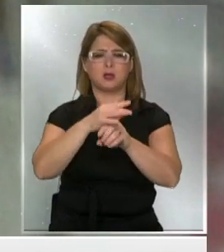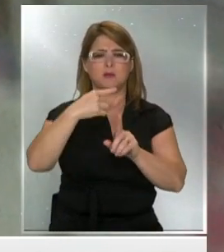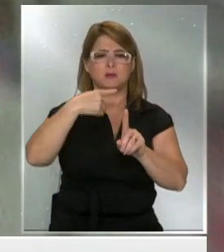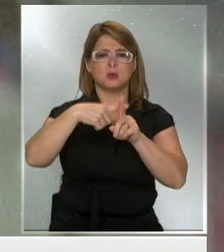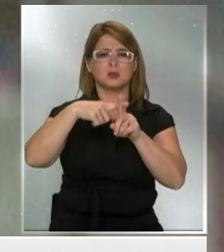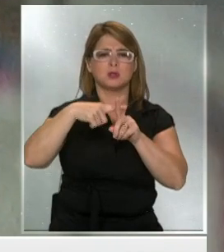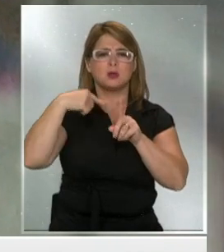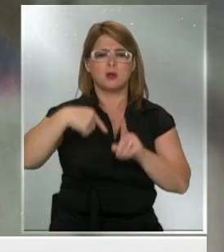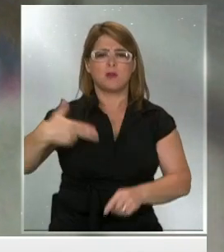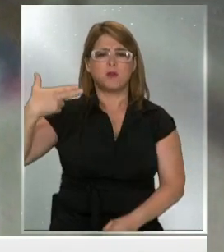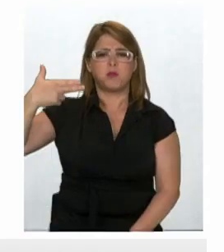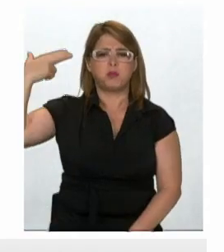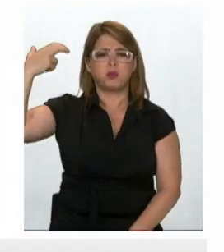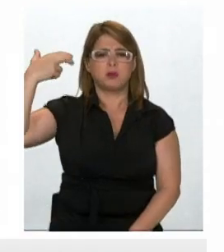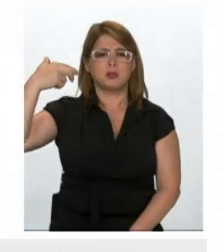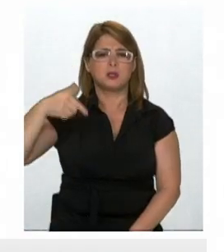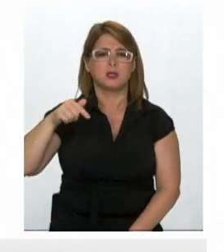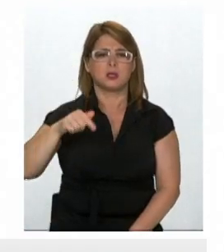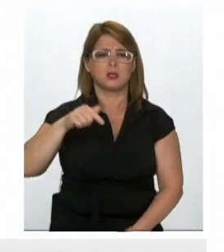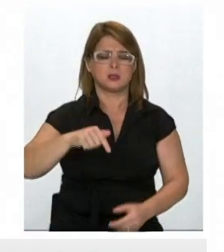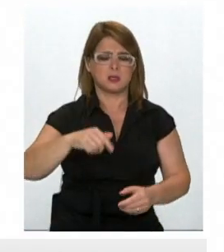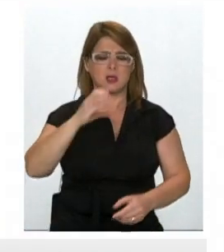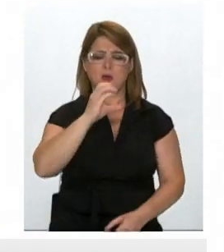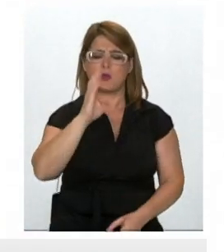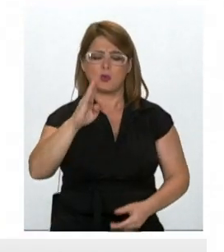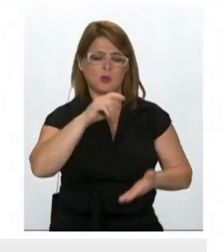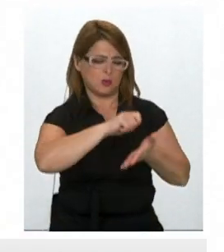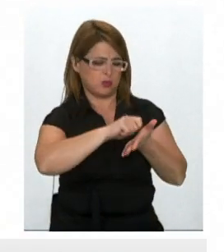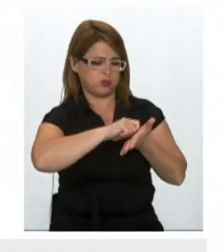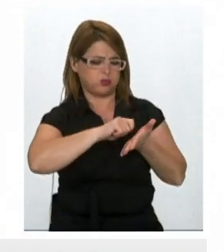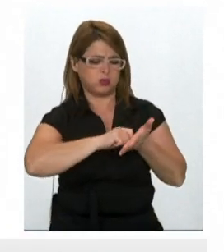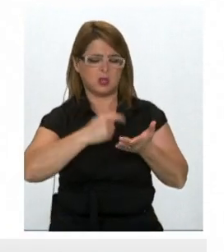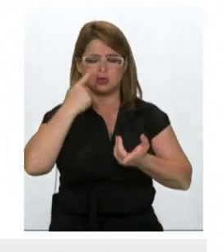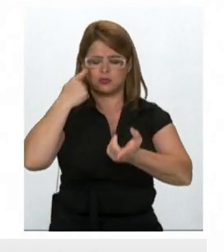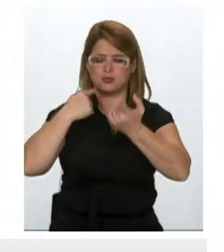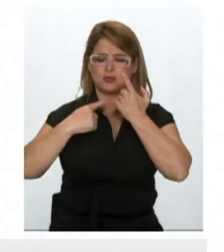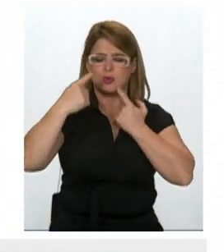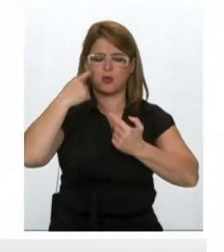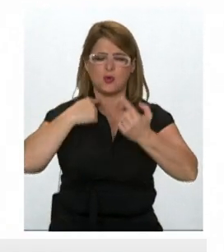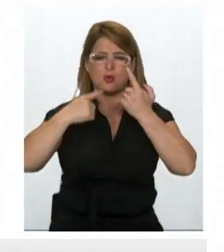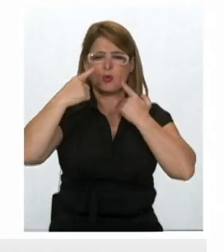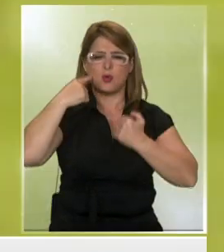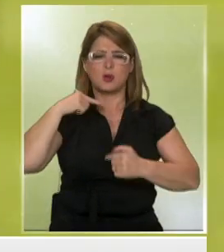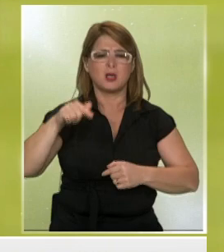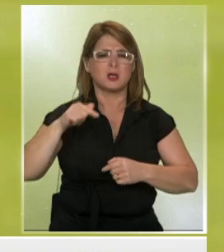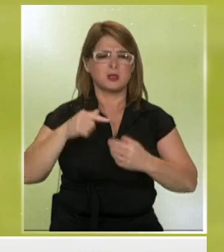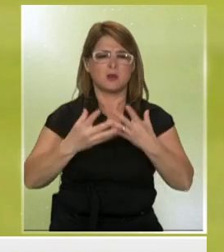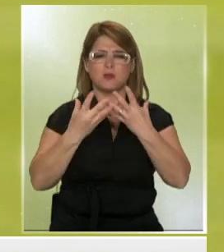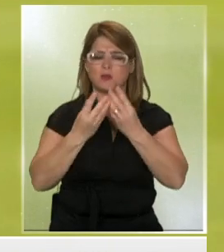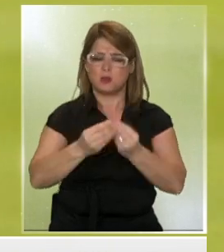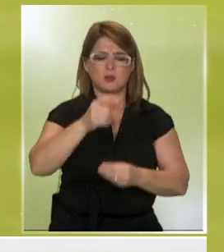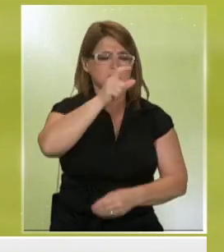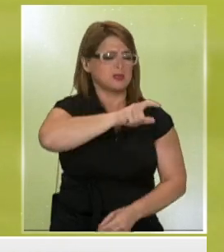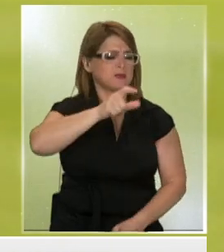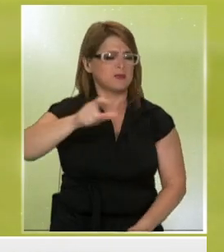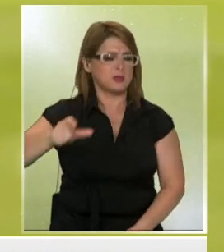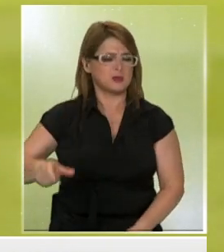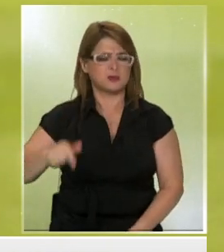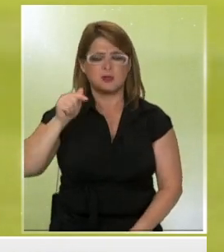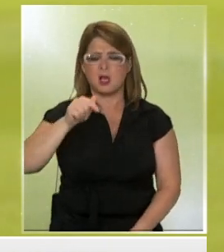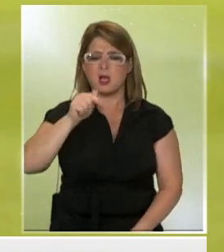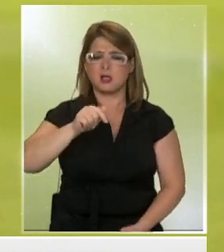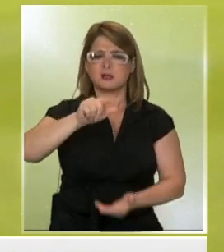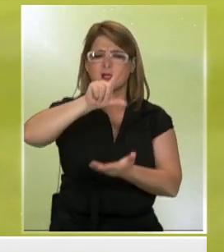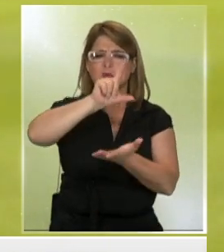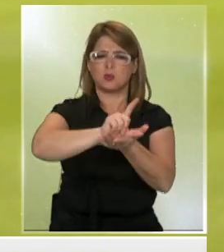comunicado, el club de la Liga 1 escribió textualmente que el equipo llora su deceso, al igual que cientos de ciudadanos y ciudadanas